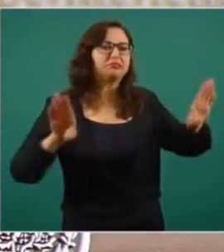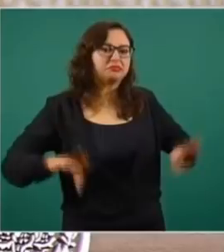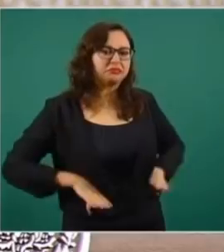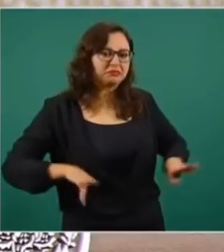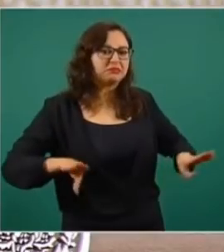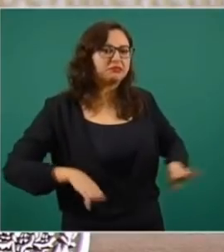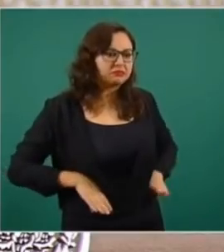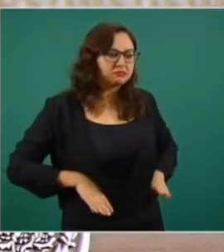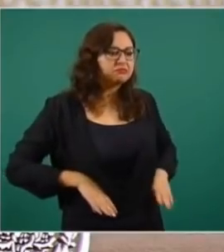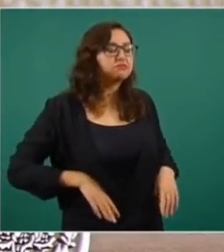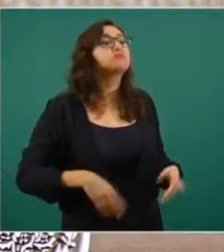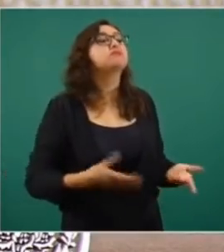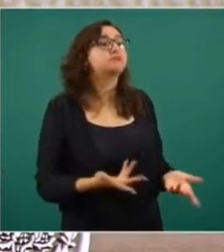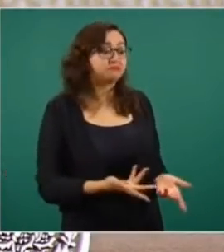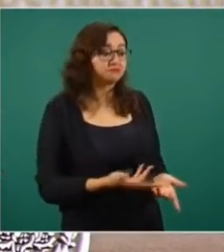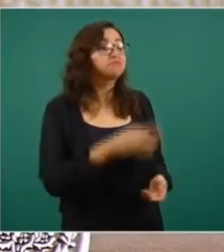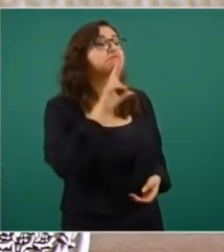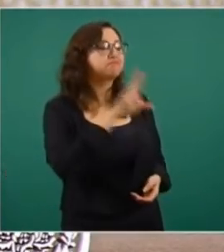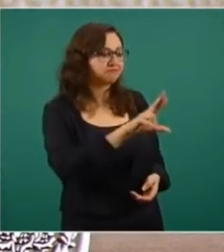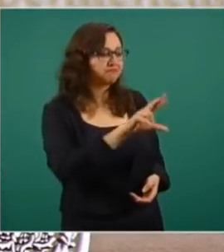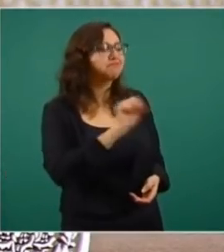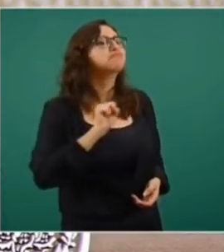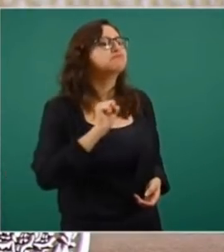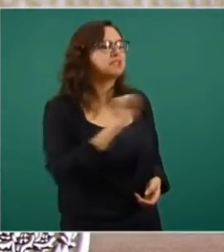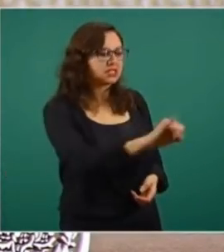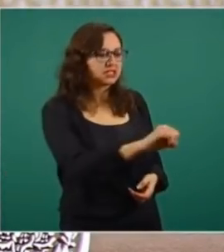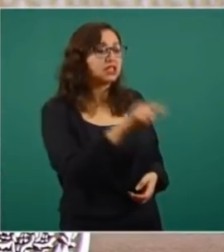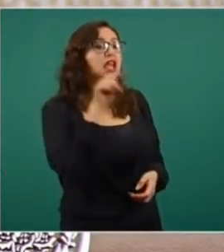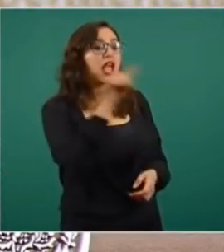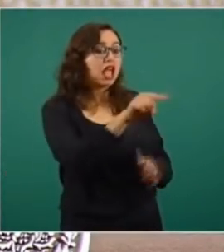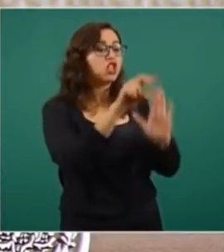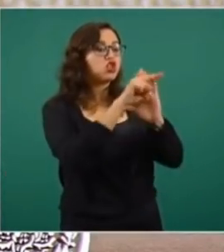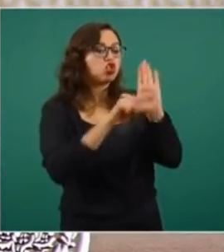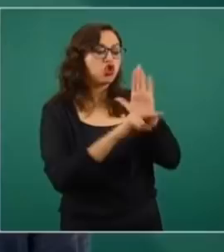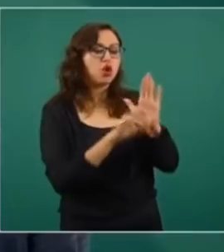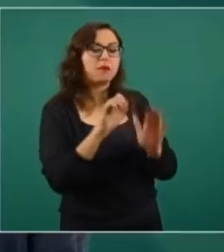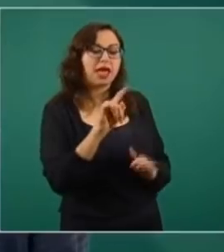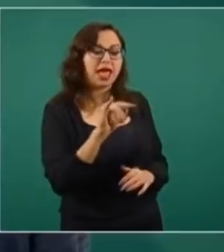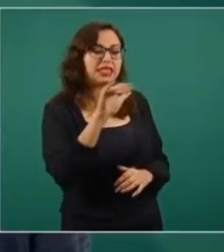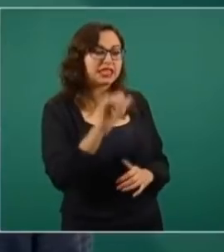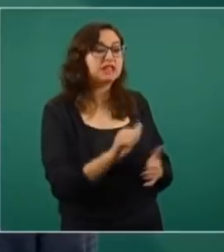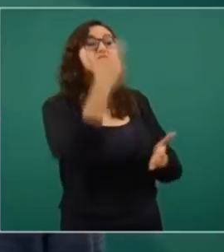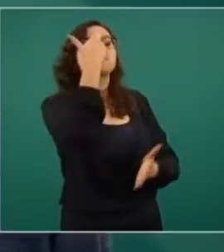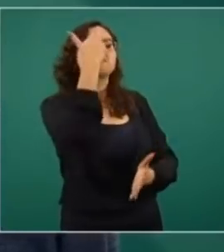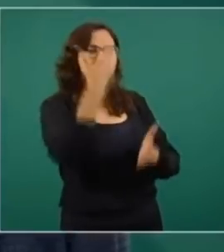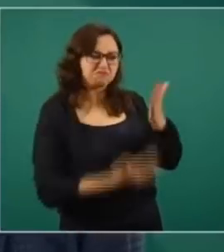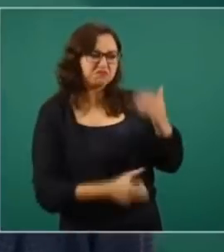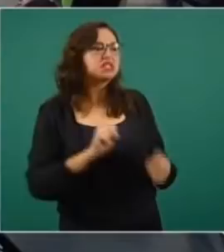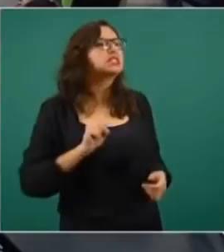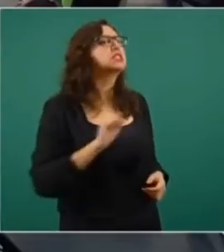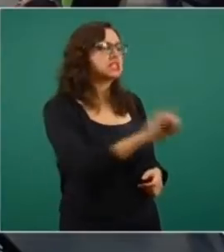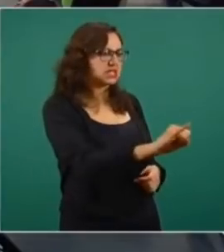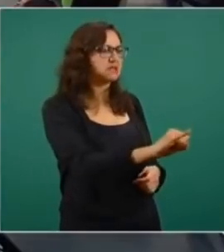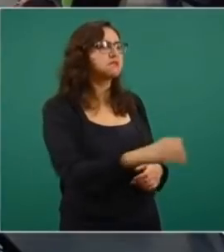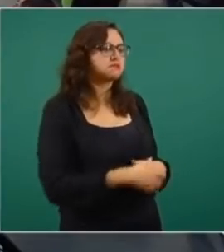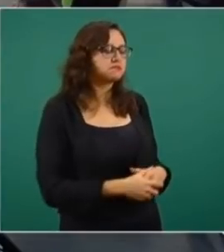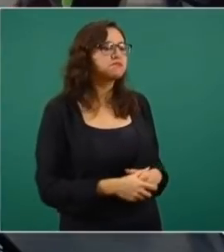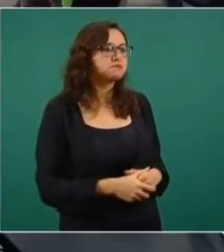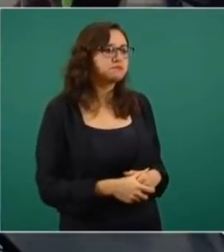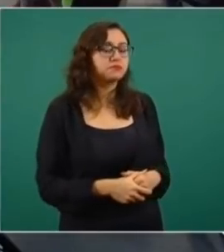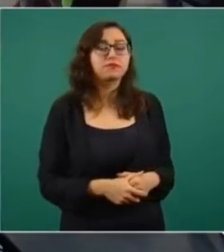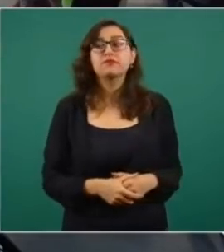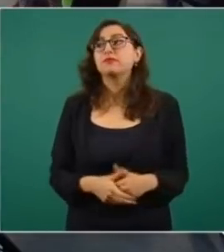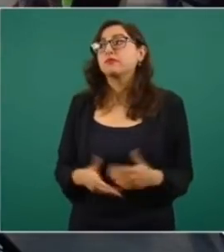sí y que violó normas éticas, por supuesto. Así es, y yo quisiera